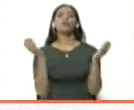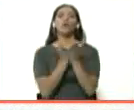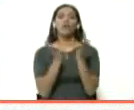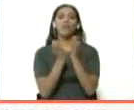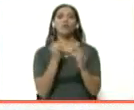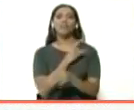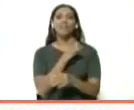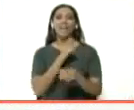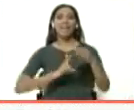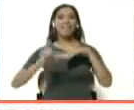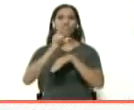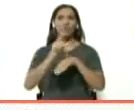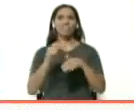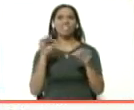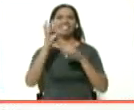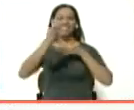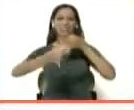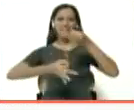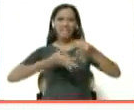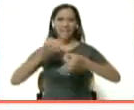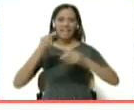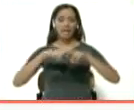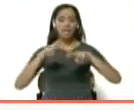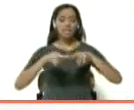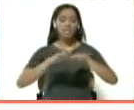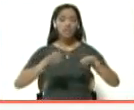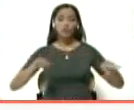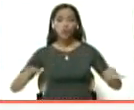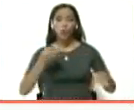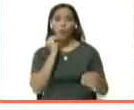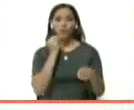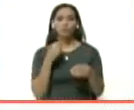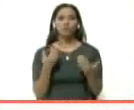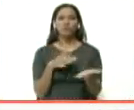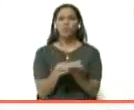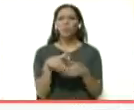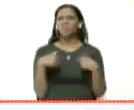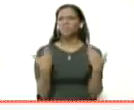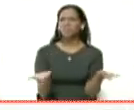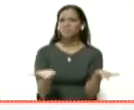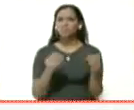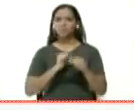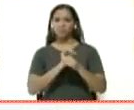linceados y explicarles a nuestros niños y a nuestra juventud de qué se trata este virus?